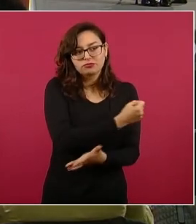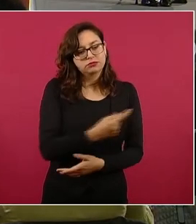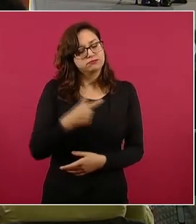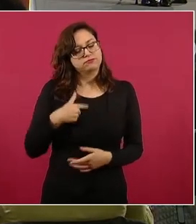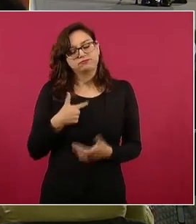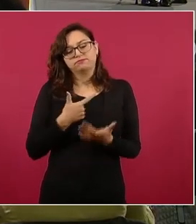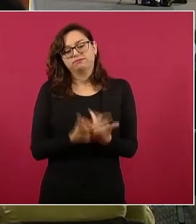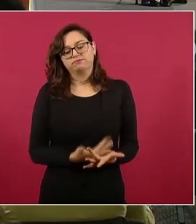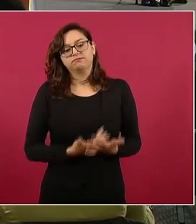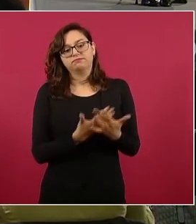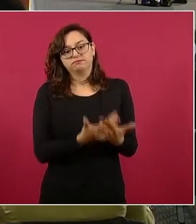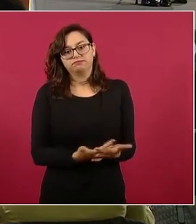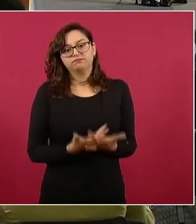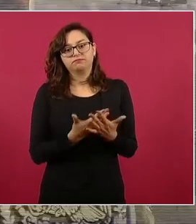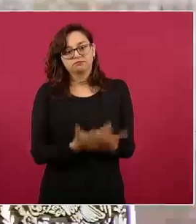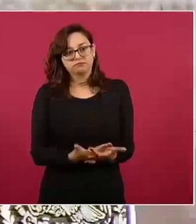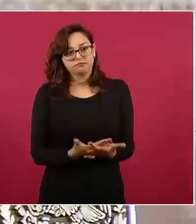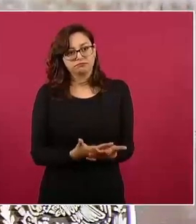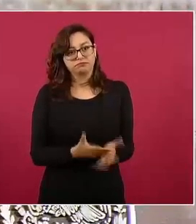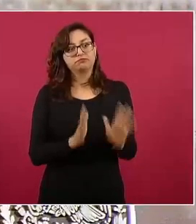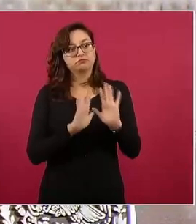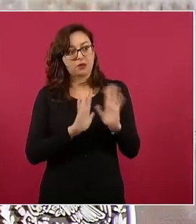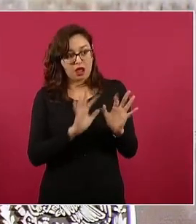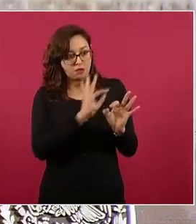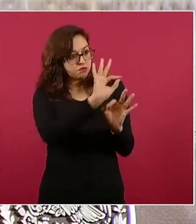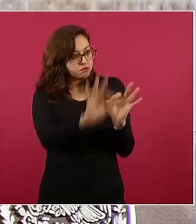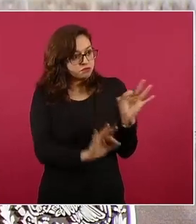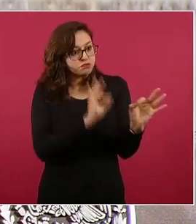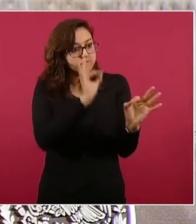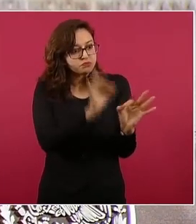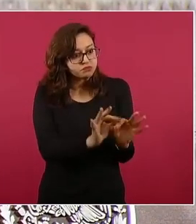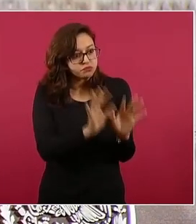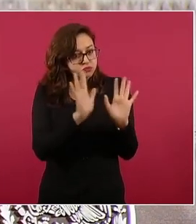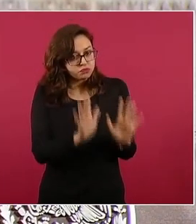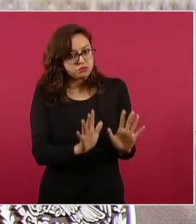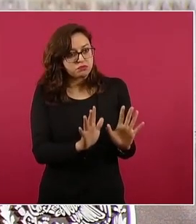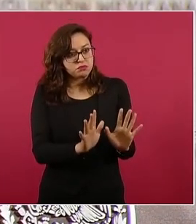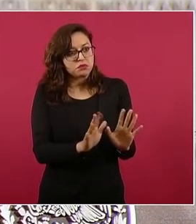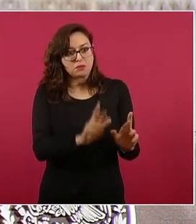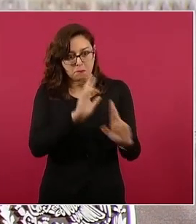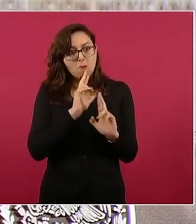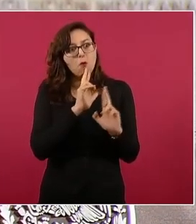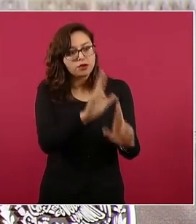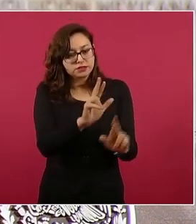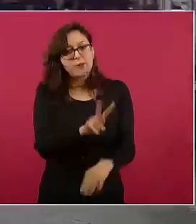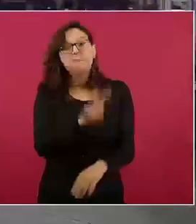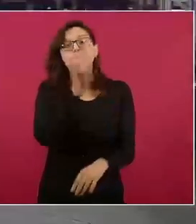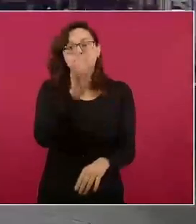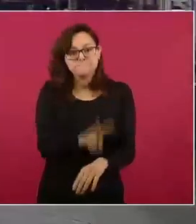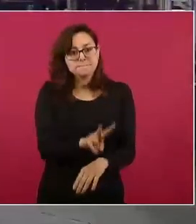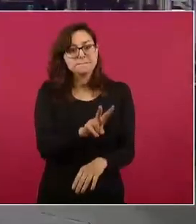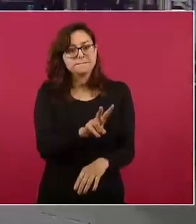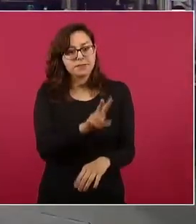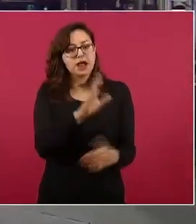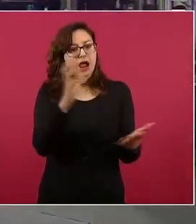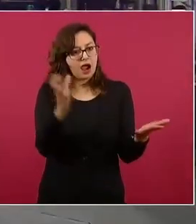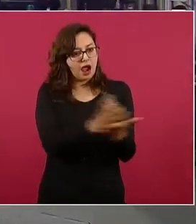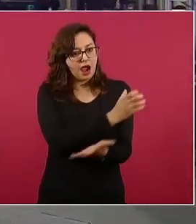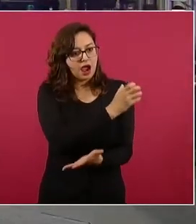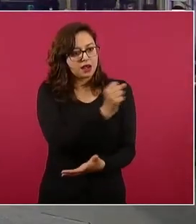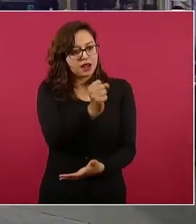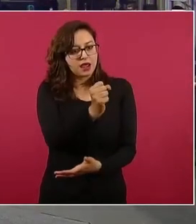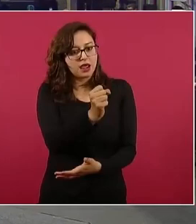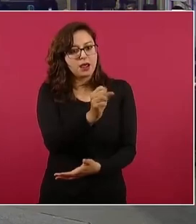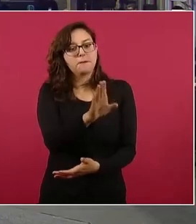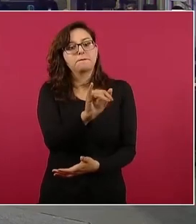cuando ya la felicité ya había salido a a reconocer